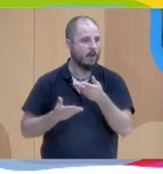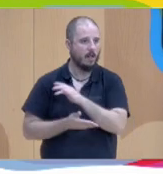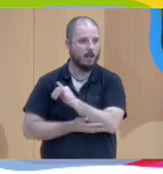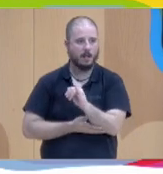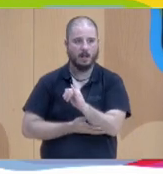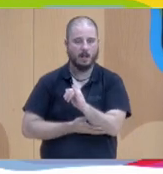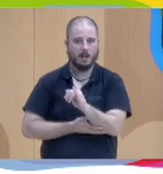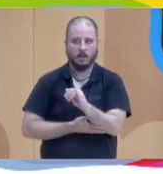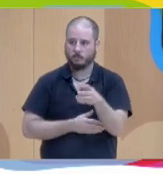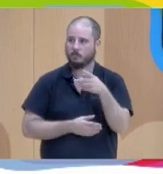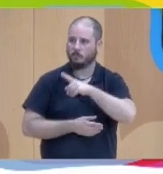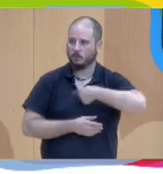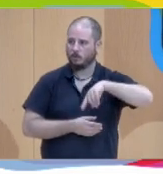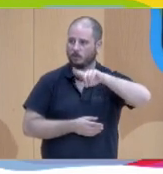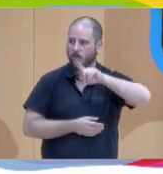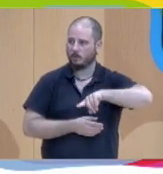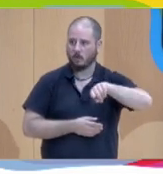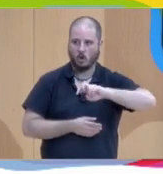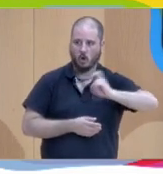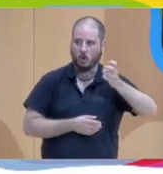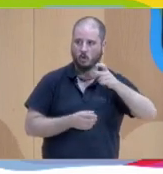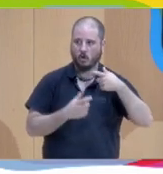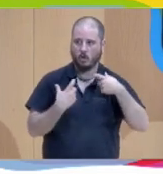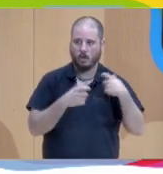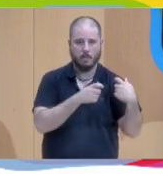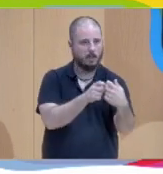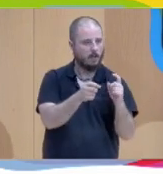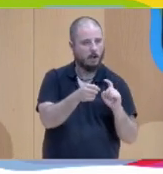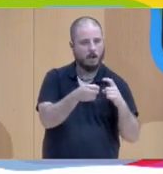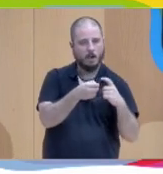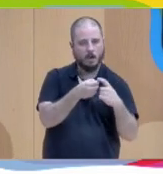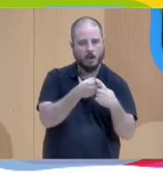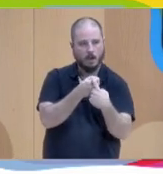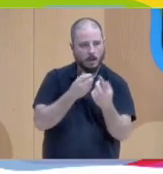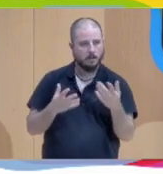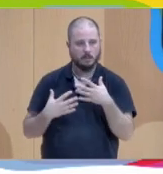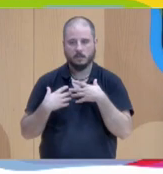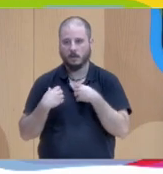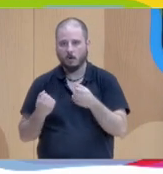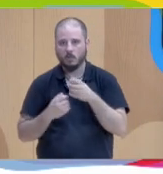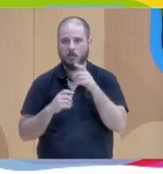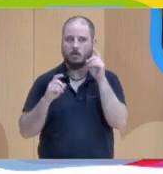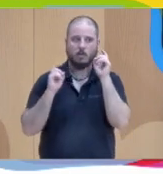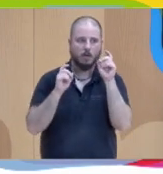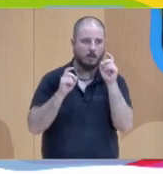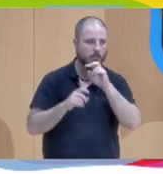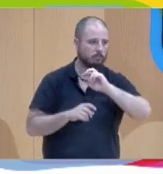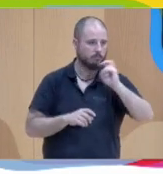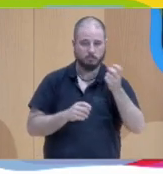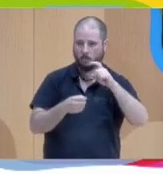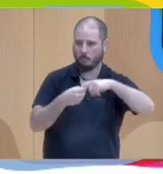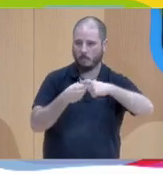presentes también los demás departamentos se han unido a nuestra causa, salud y educación, muy importantes se han unido